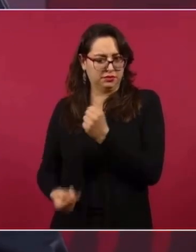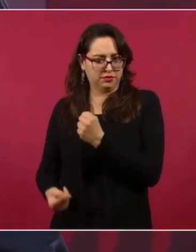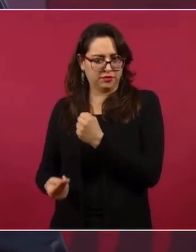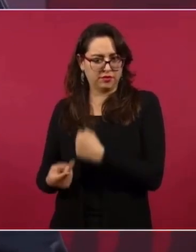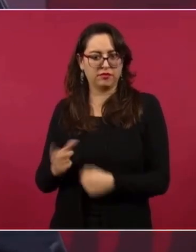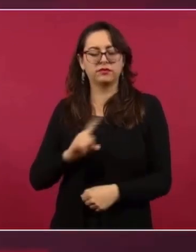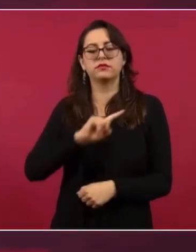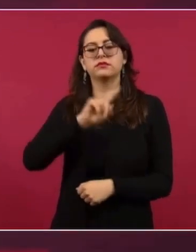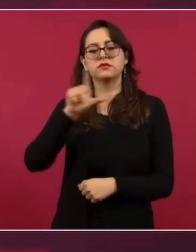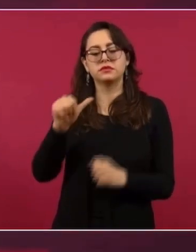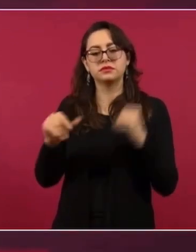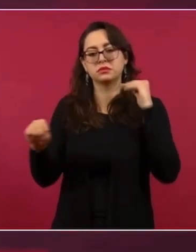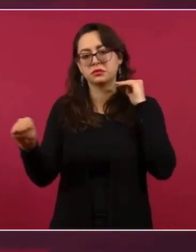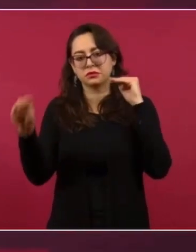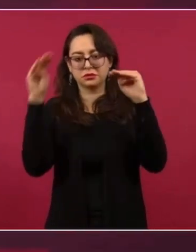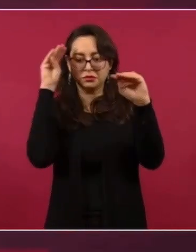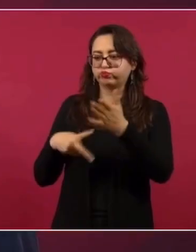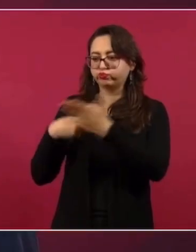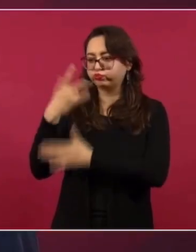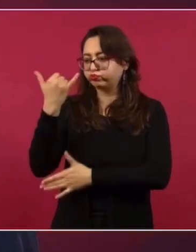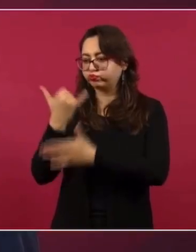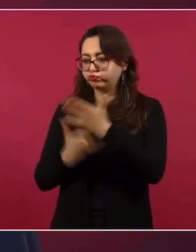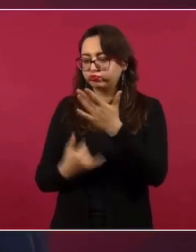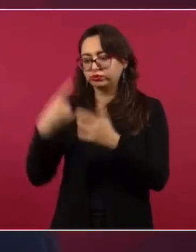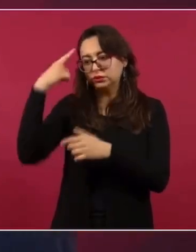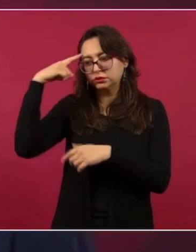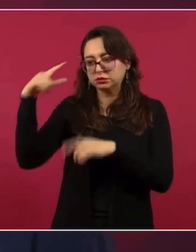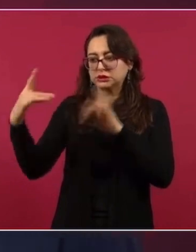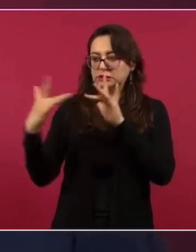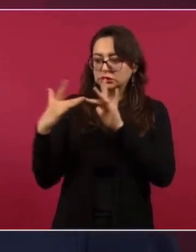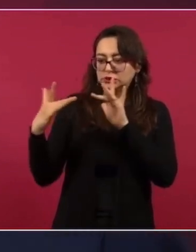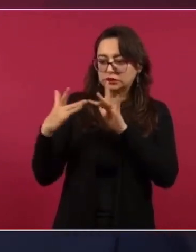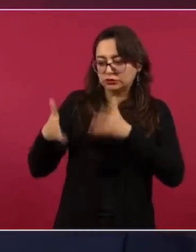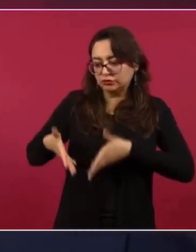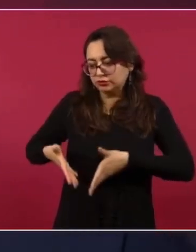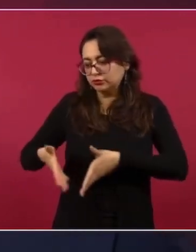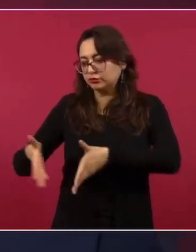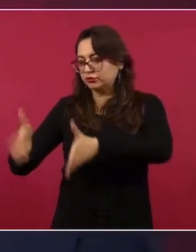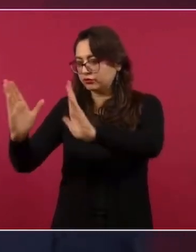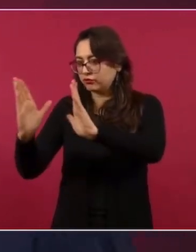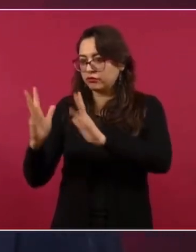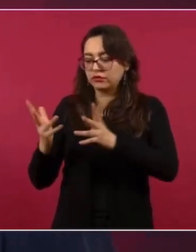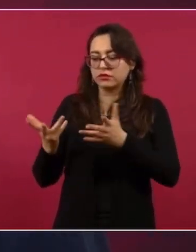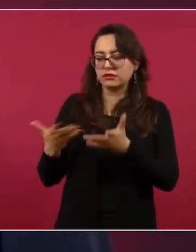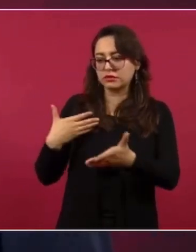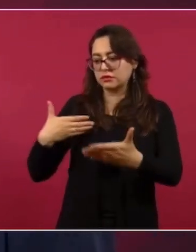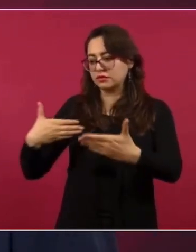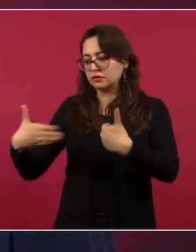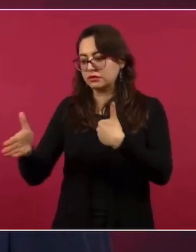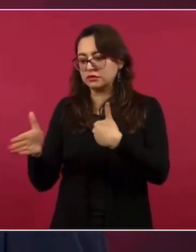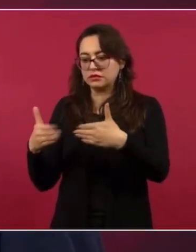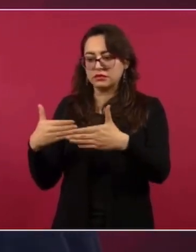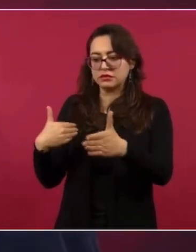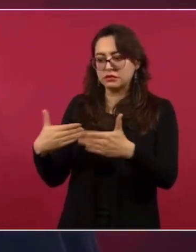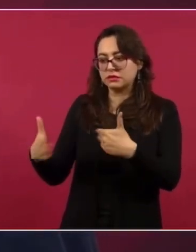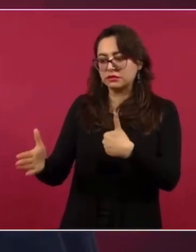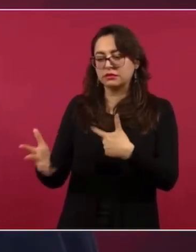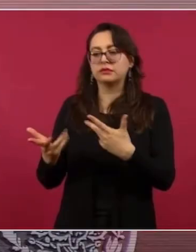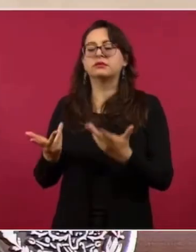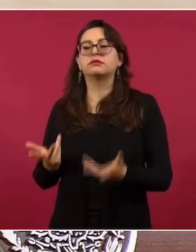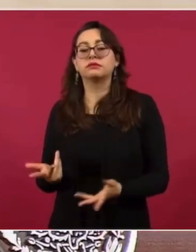el proyecto del canal, se promueve la independencia.